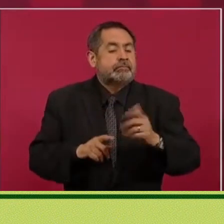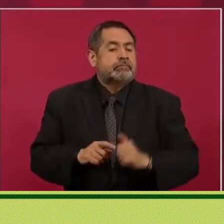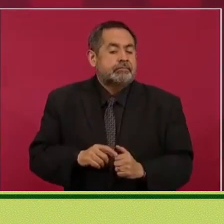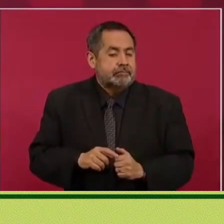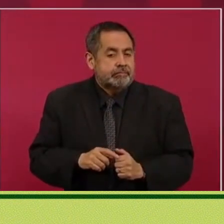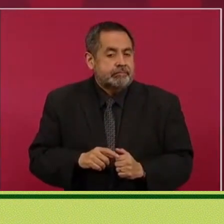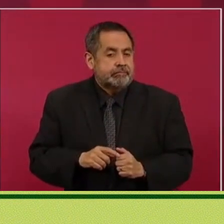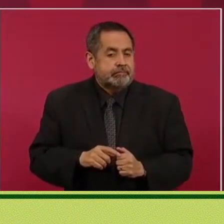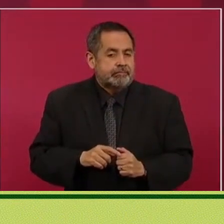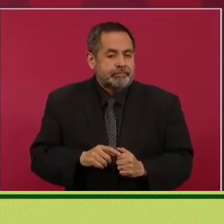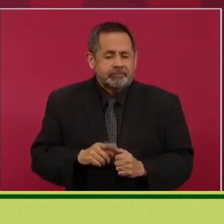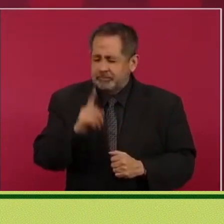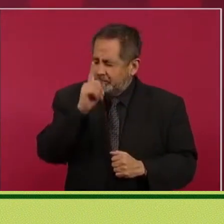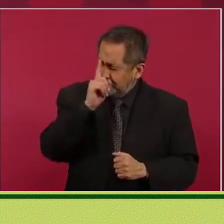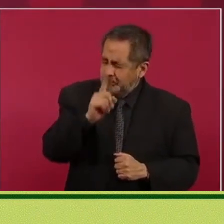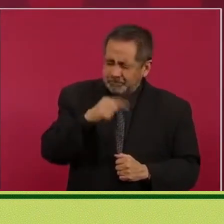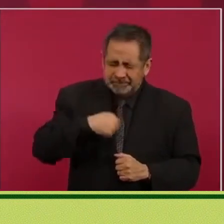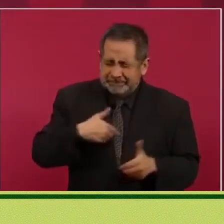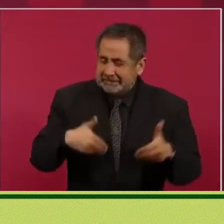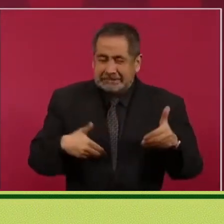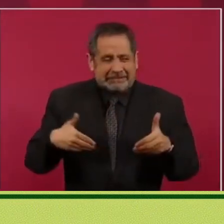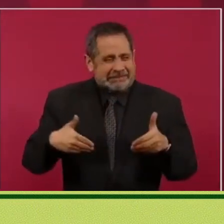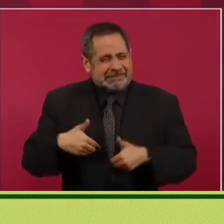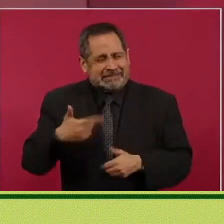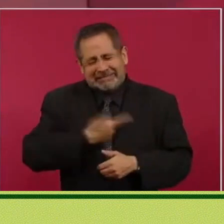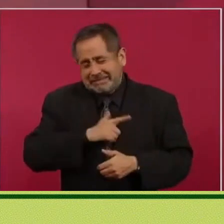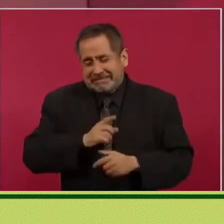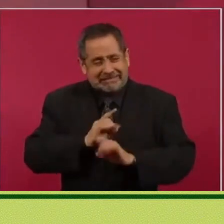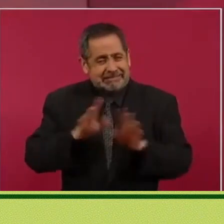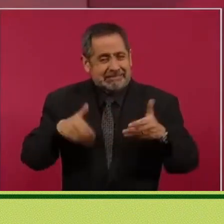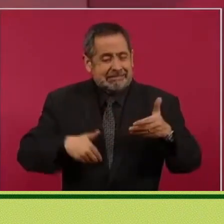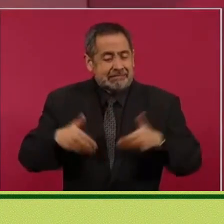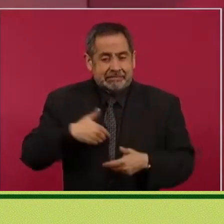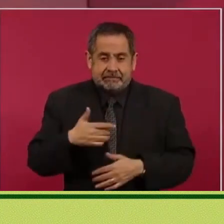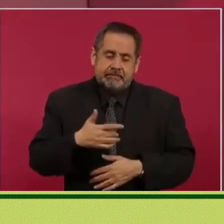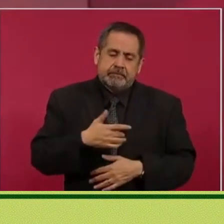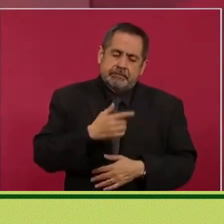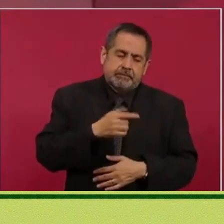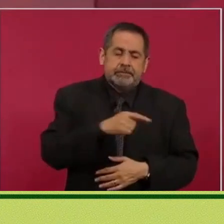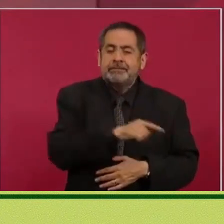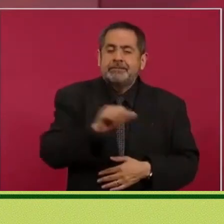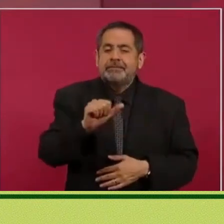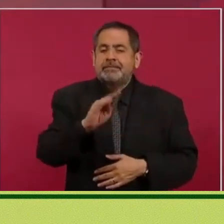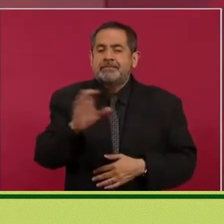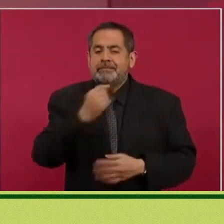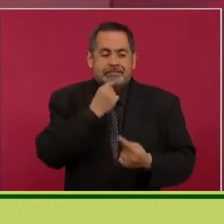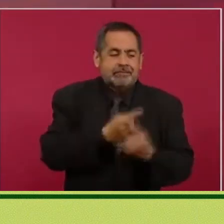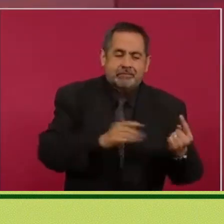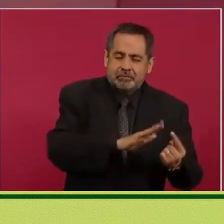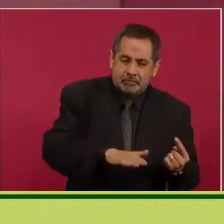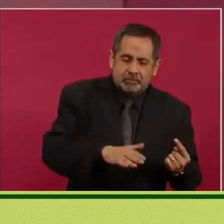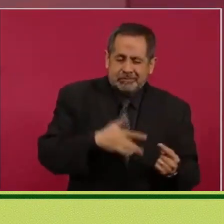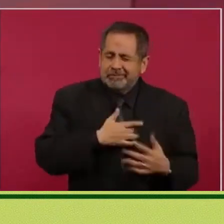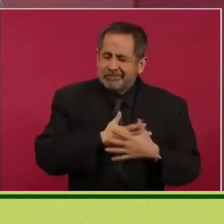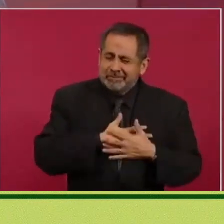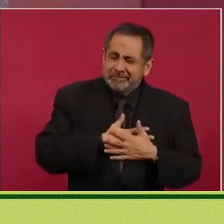a mí lo que más me molesta de todo esto, claro que me duele lo de los niños, pero lo que más me